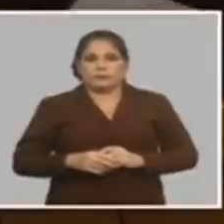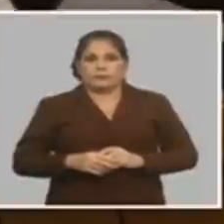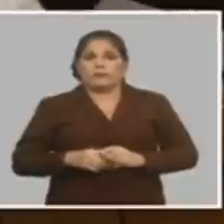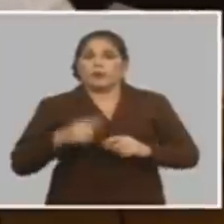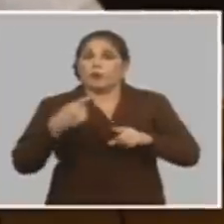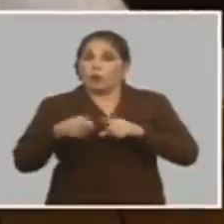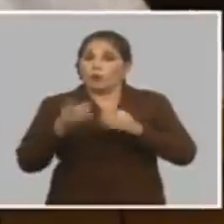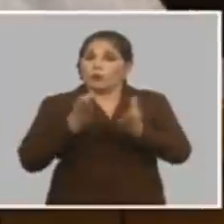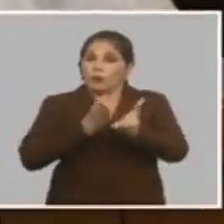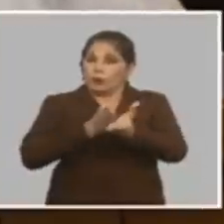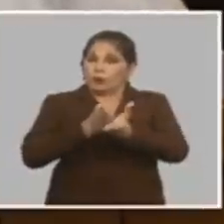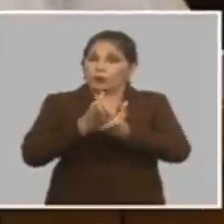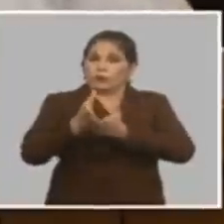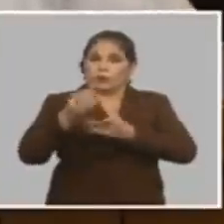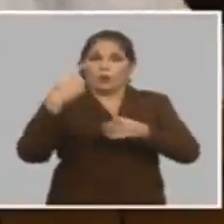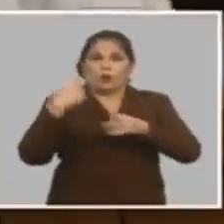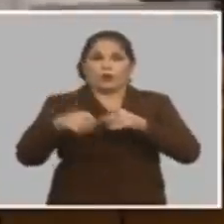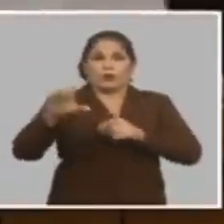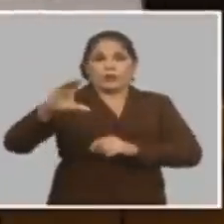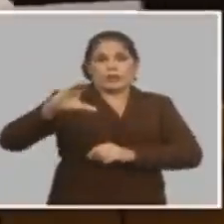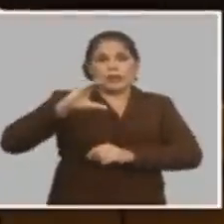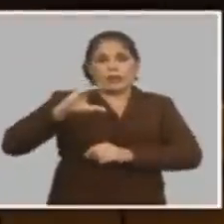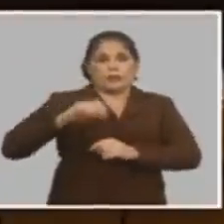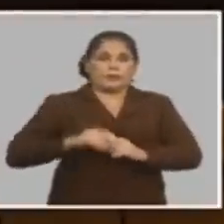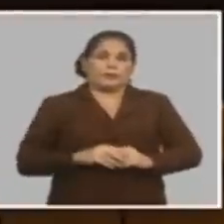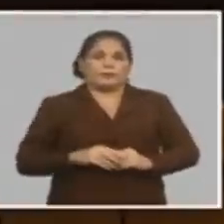sigo entonces y me voy a referir al salario